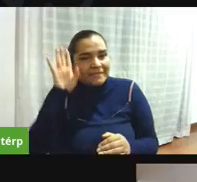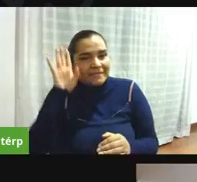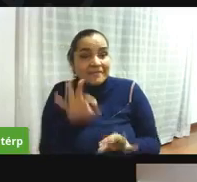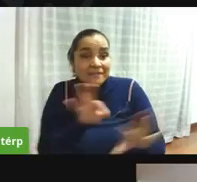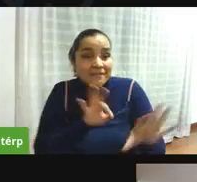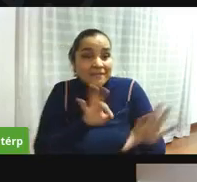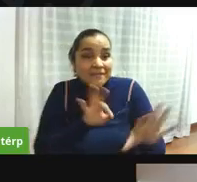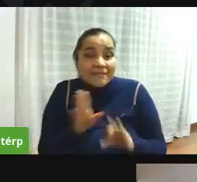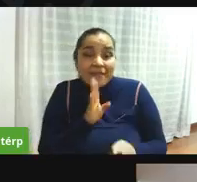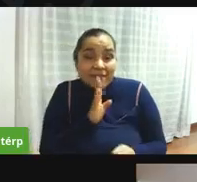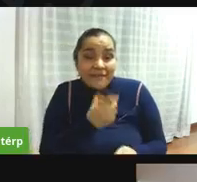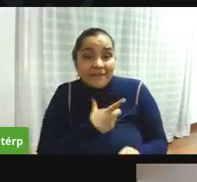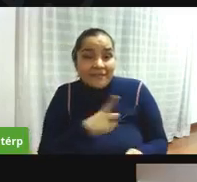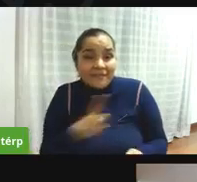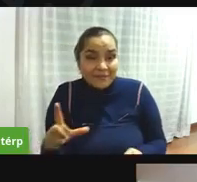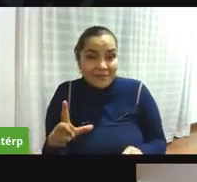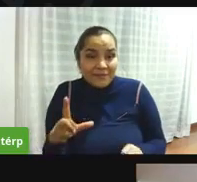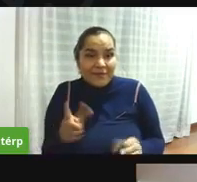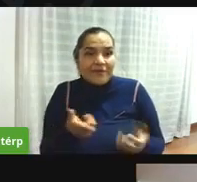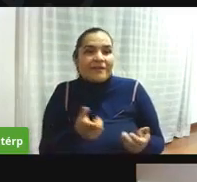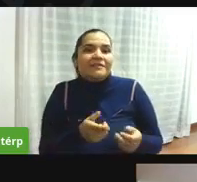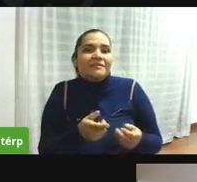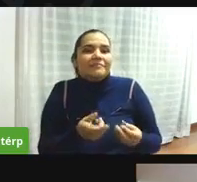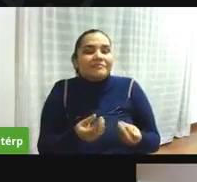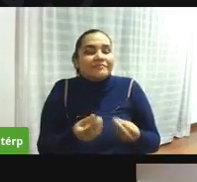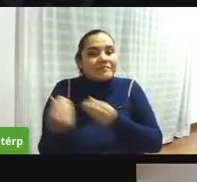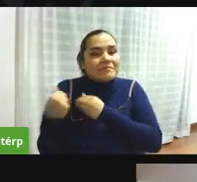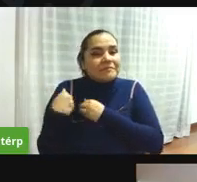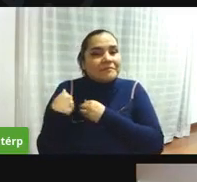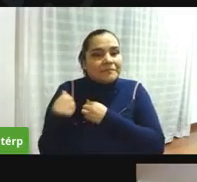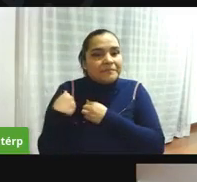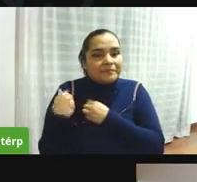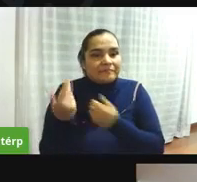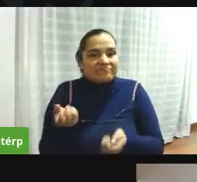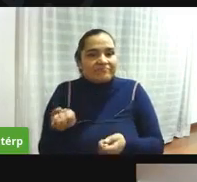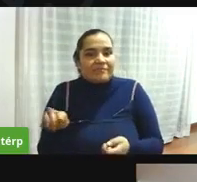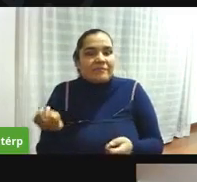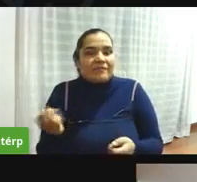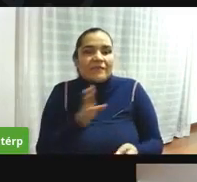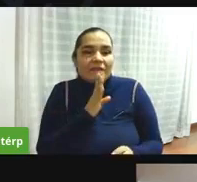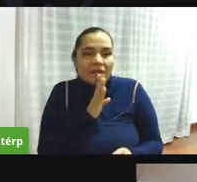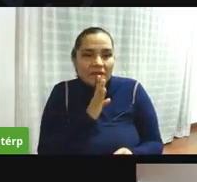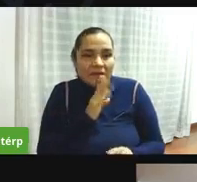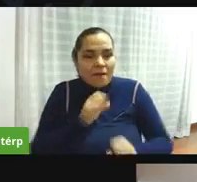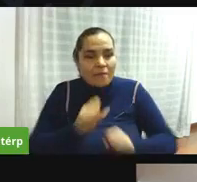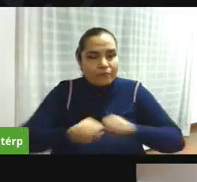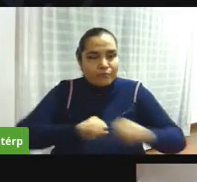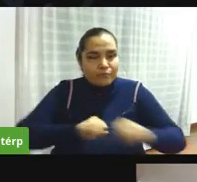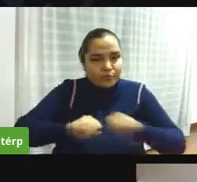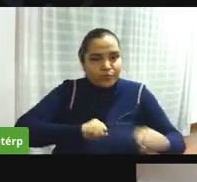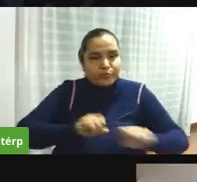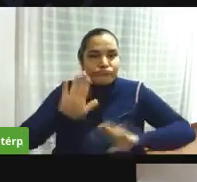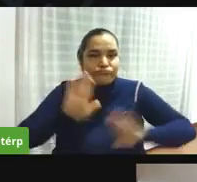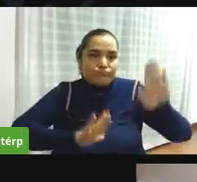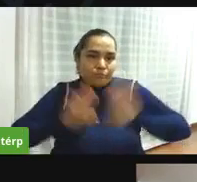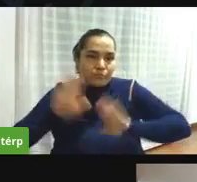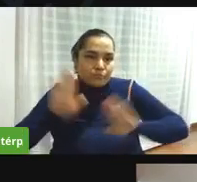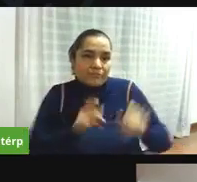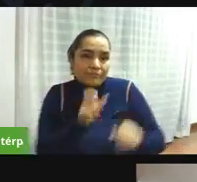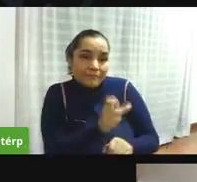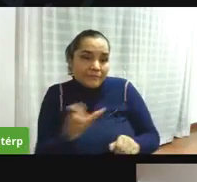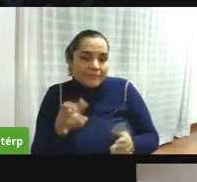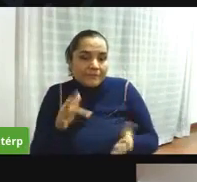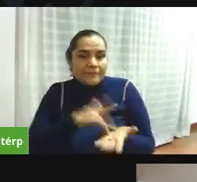y los olvidemos en materia de representación tenemos que inaugurar la democracia participativa en la acción comunal y es decir que cada una de las comisiones